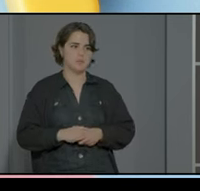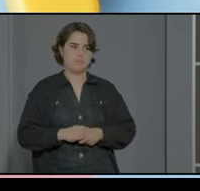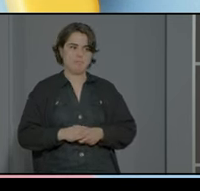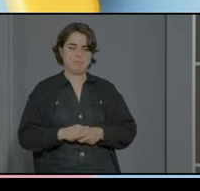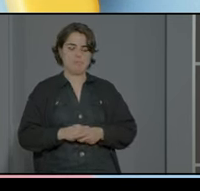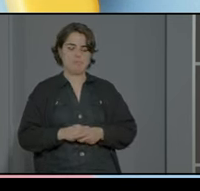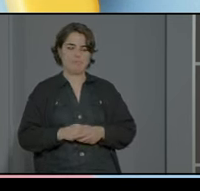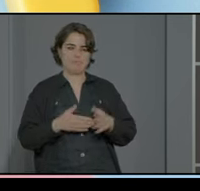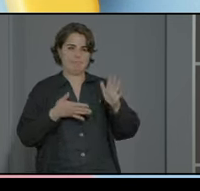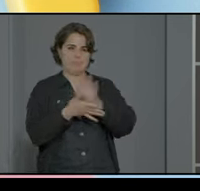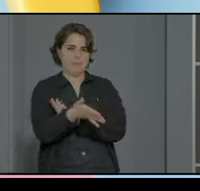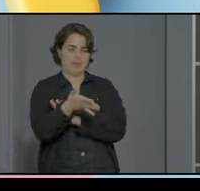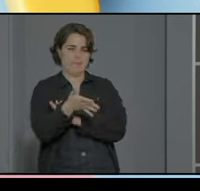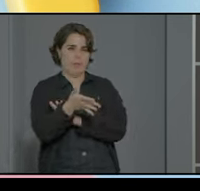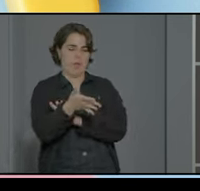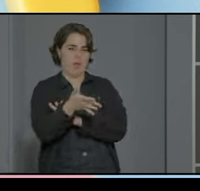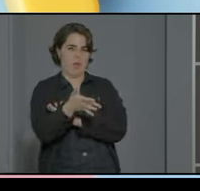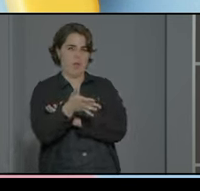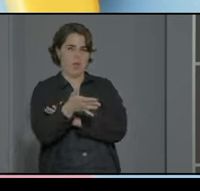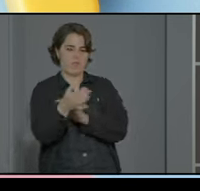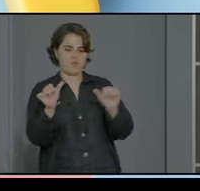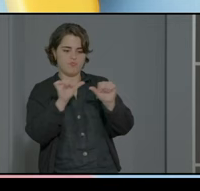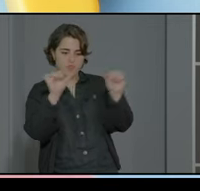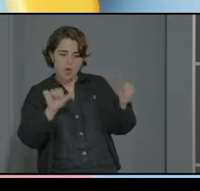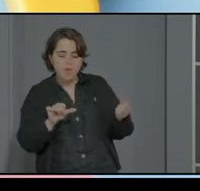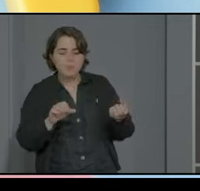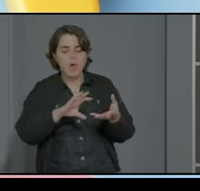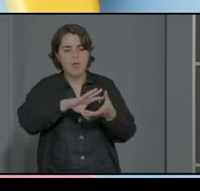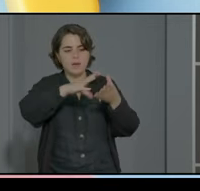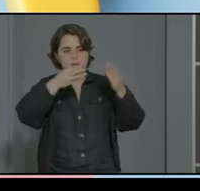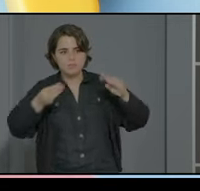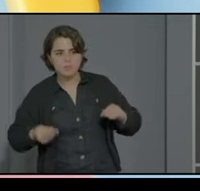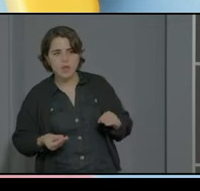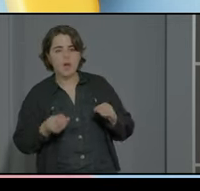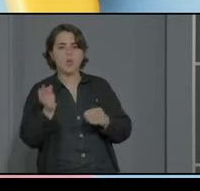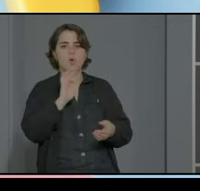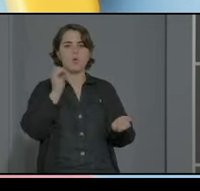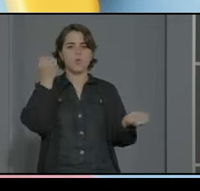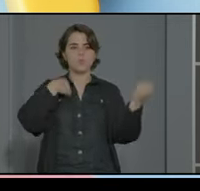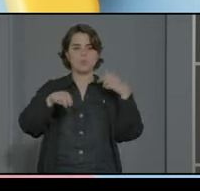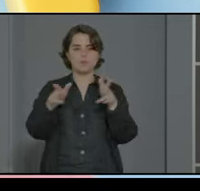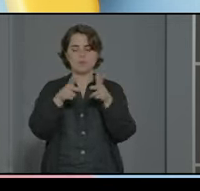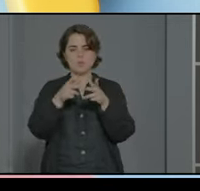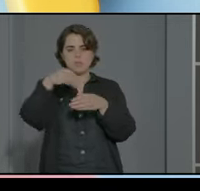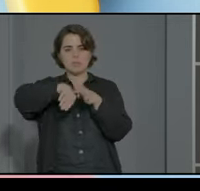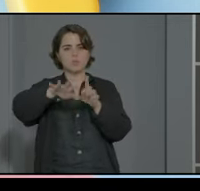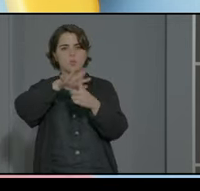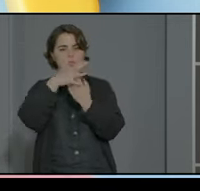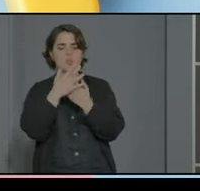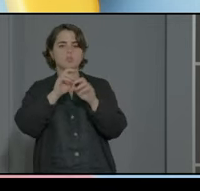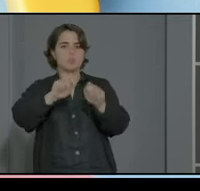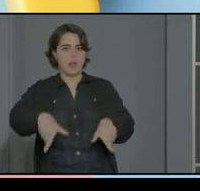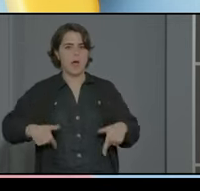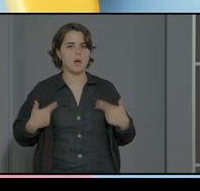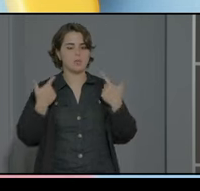tenemos que trabajar esa manera de adecuar regular los comportamientos sociales en el contexto natural porque bueno